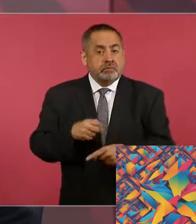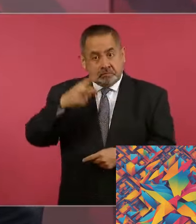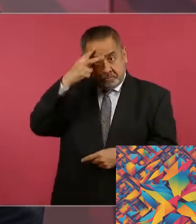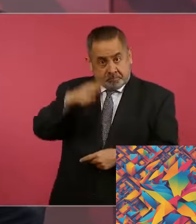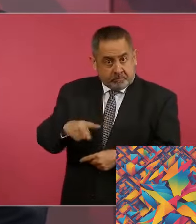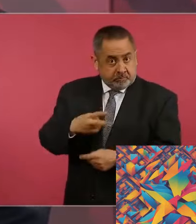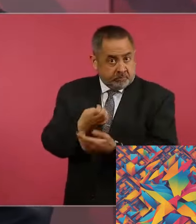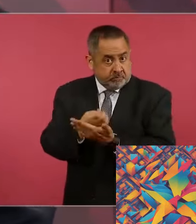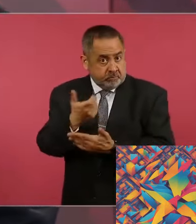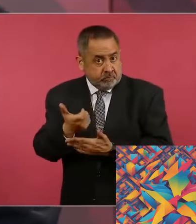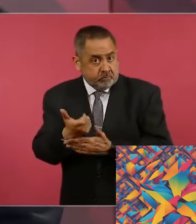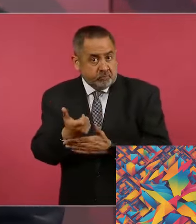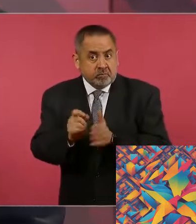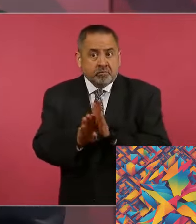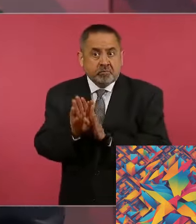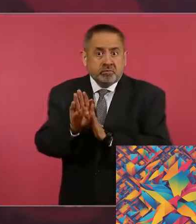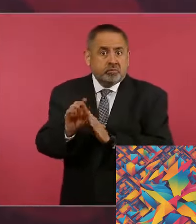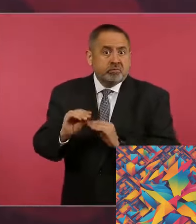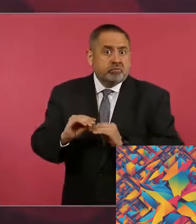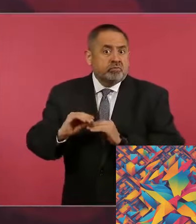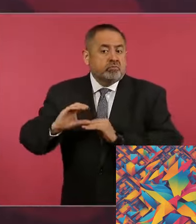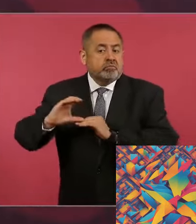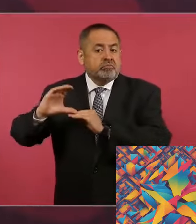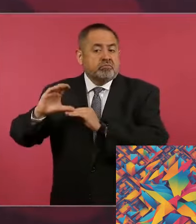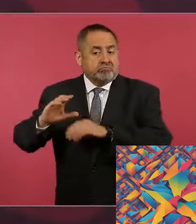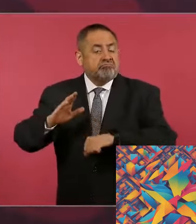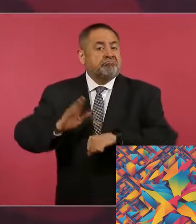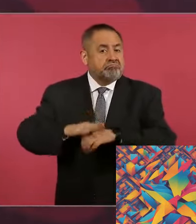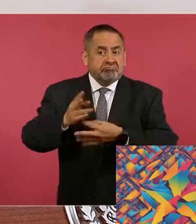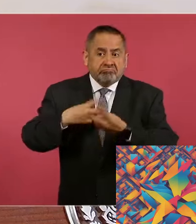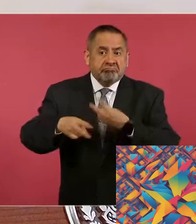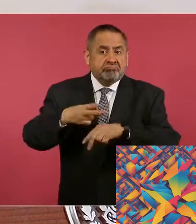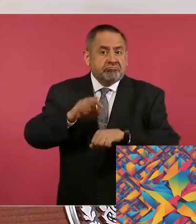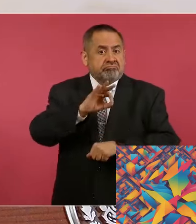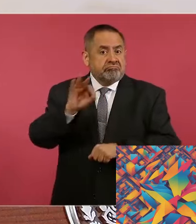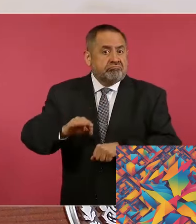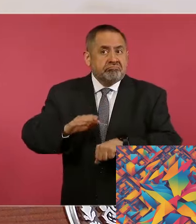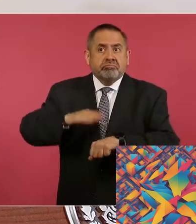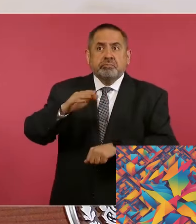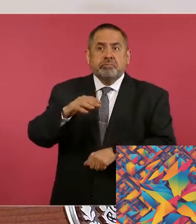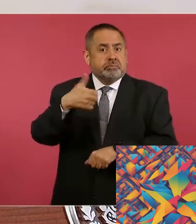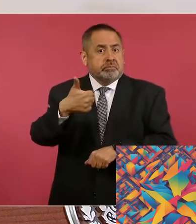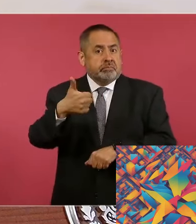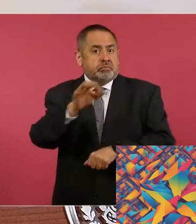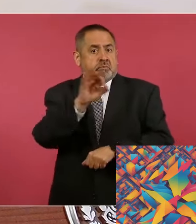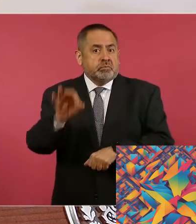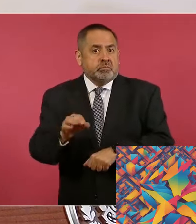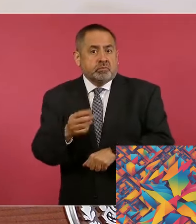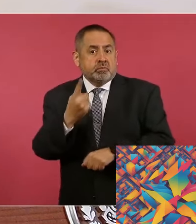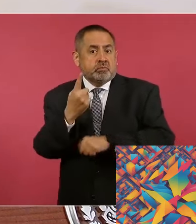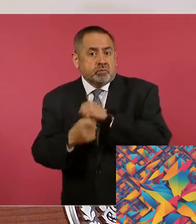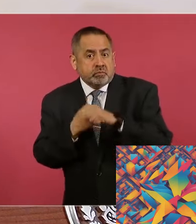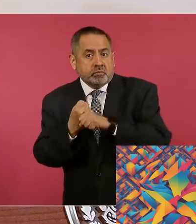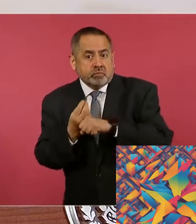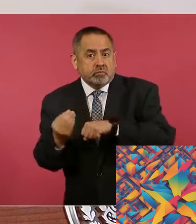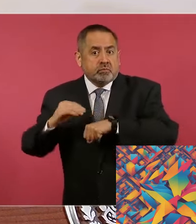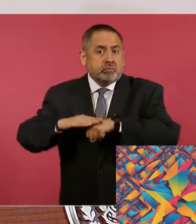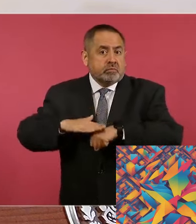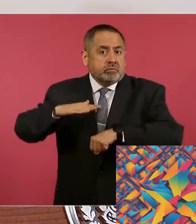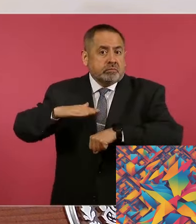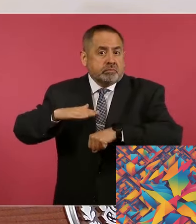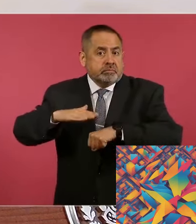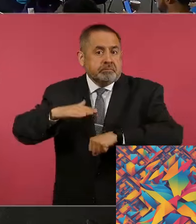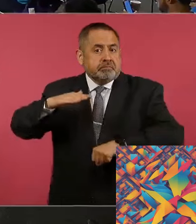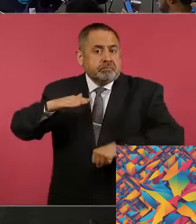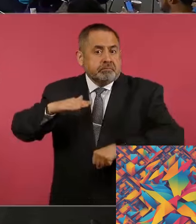aprobación ciudadana hacia el mandatario, que se sitúa en el 58%, aumentando dos puntos con respecto al mes anterior y manteniendo